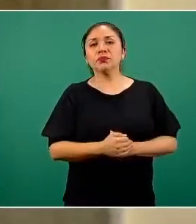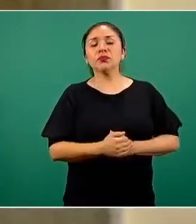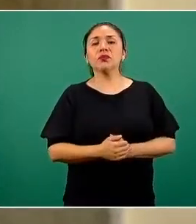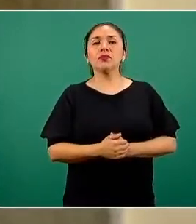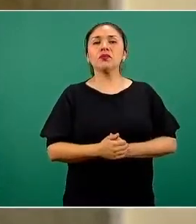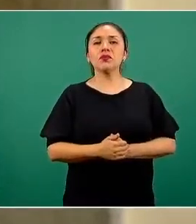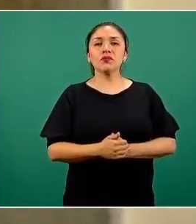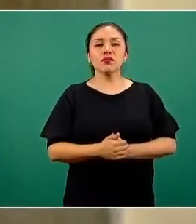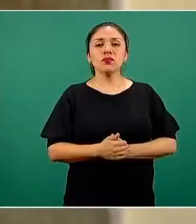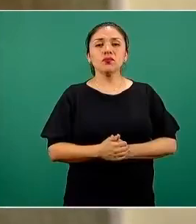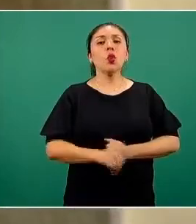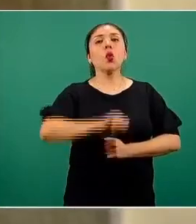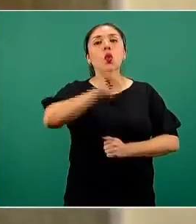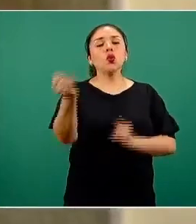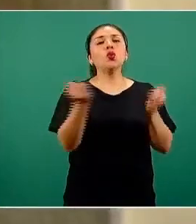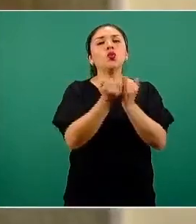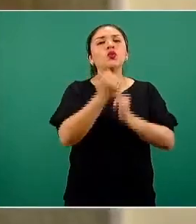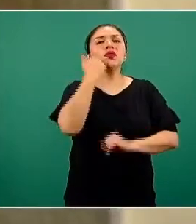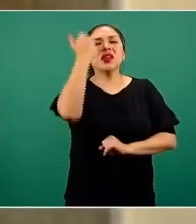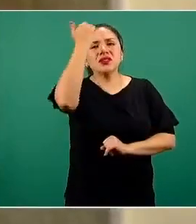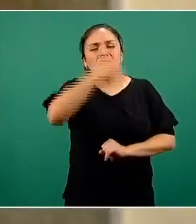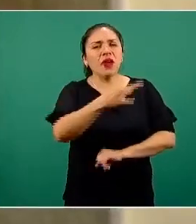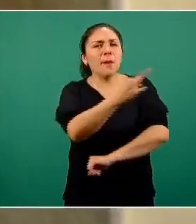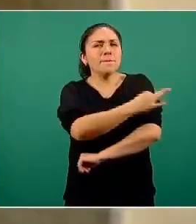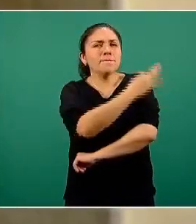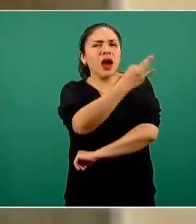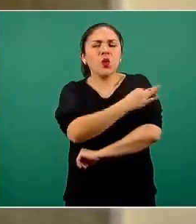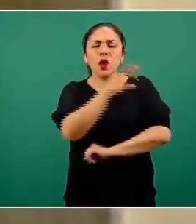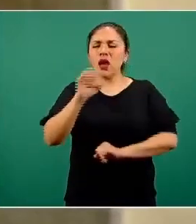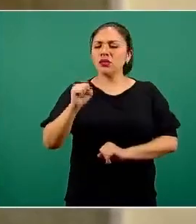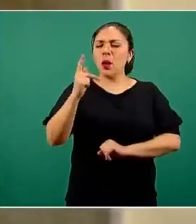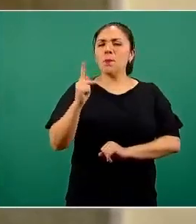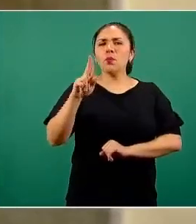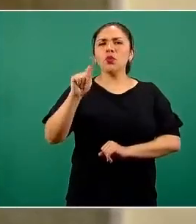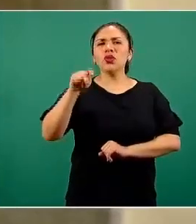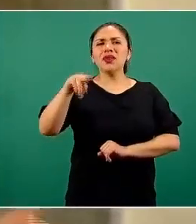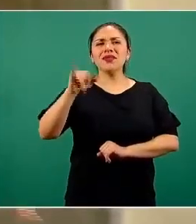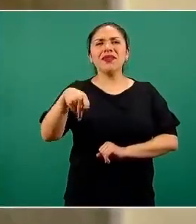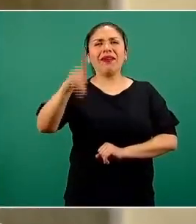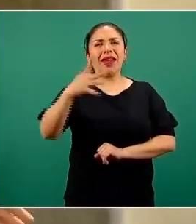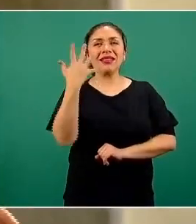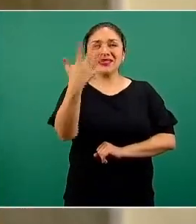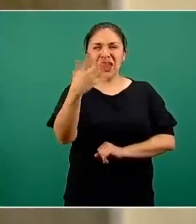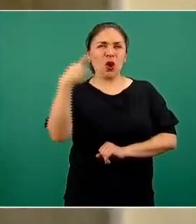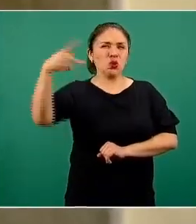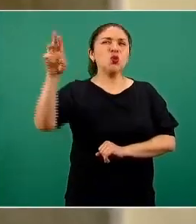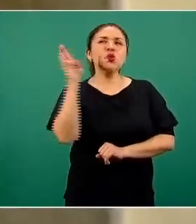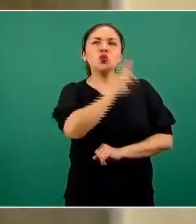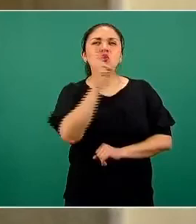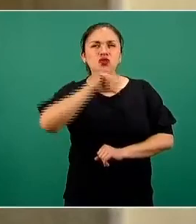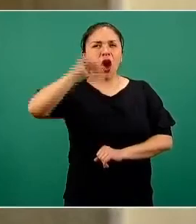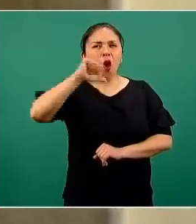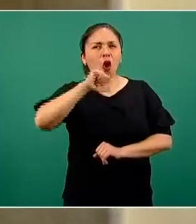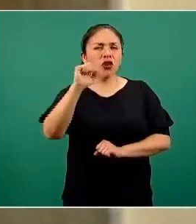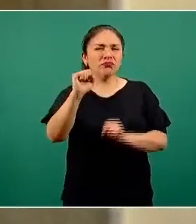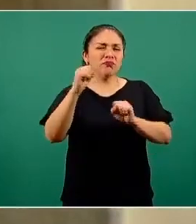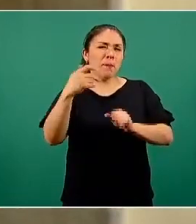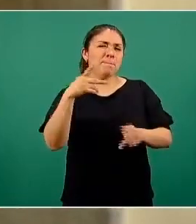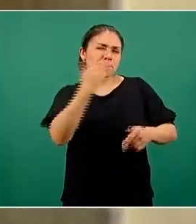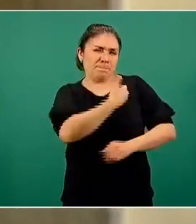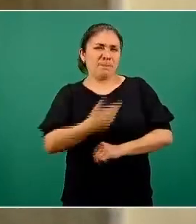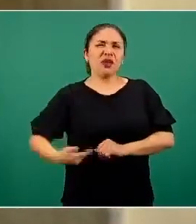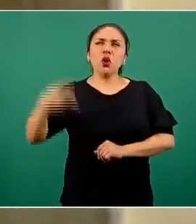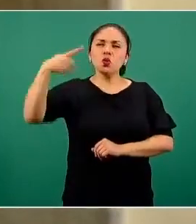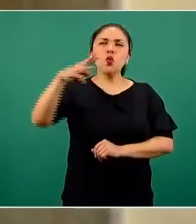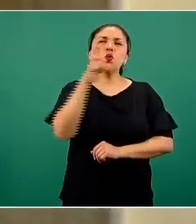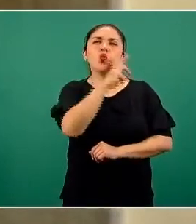también sobre la vacuna Sputnik V, que hoy hubo esta plática con el presidente